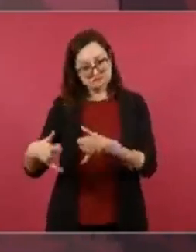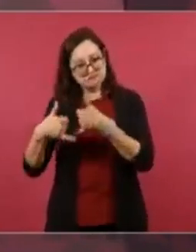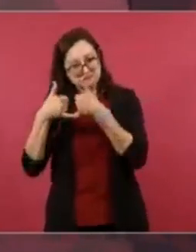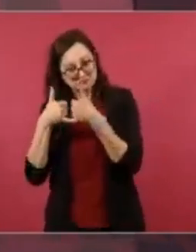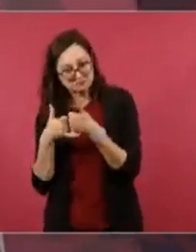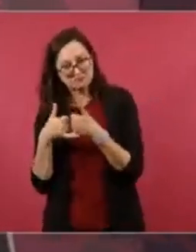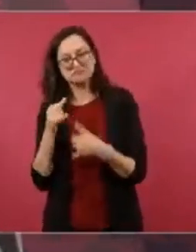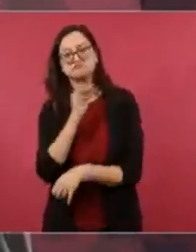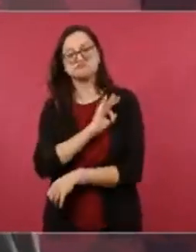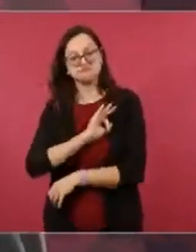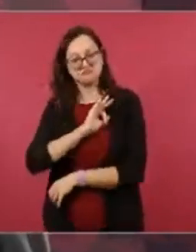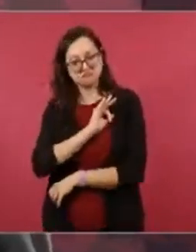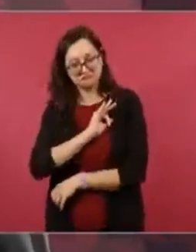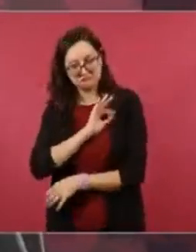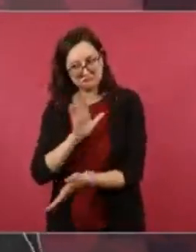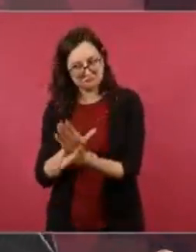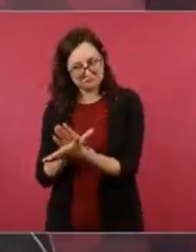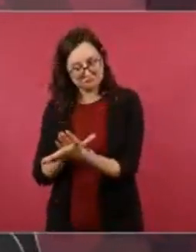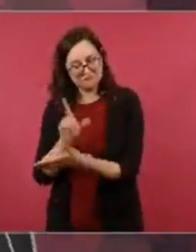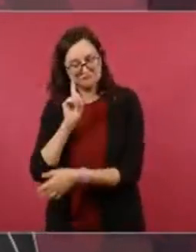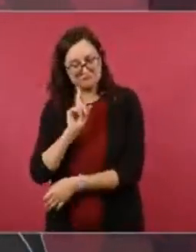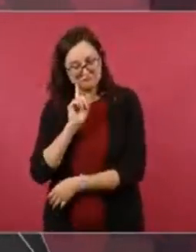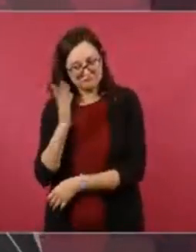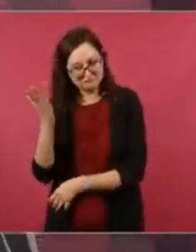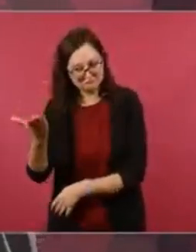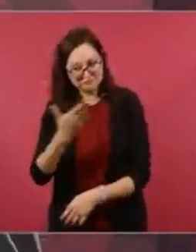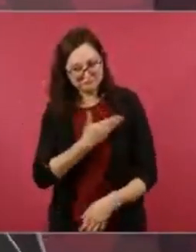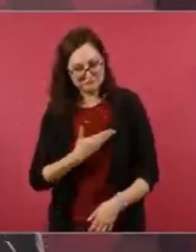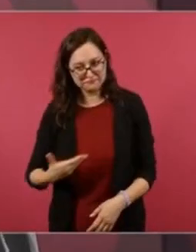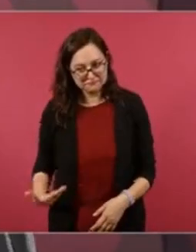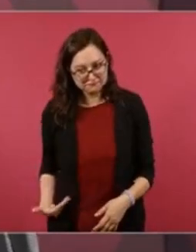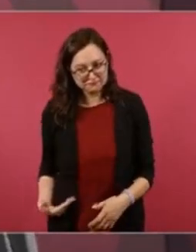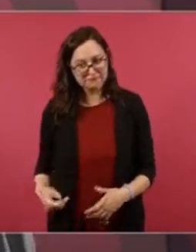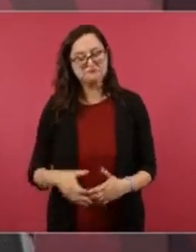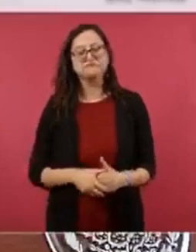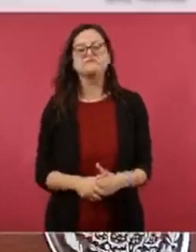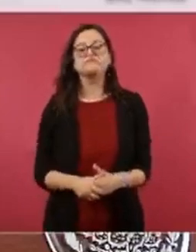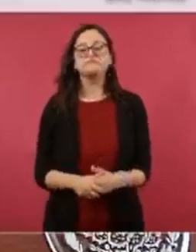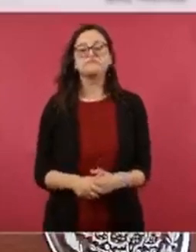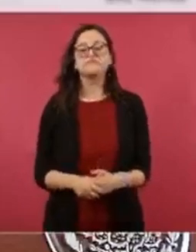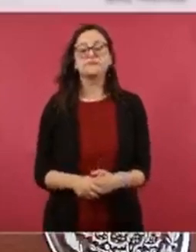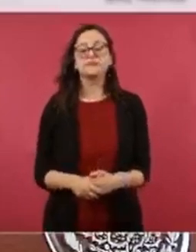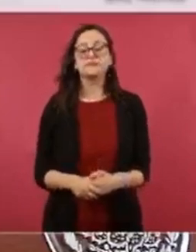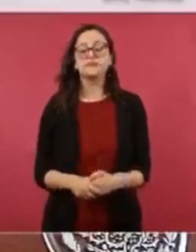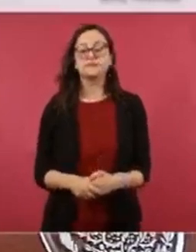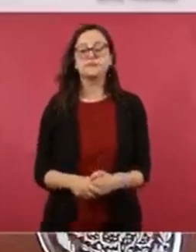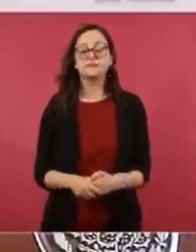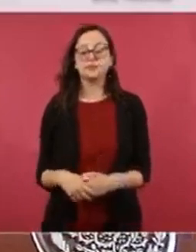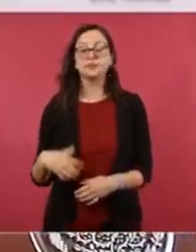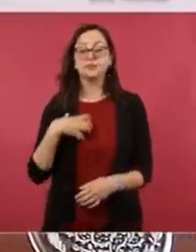contento porque imagínense